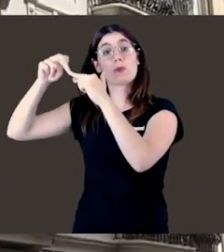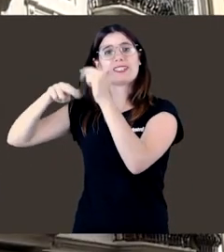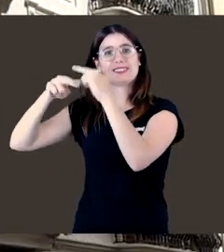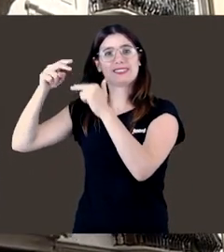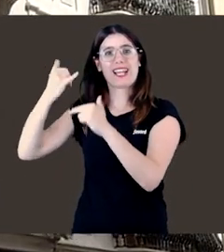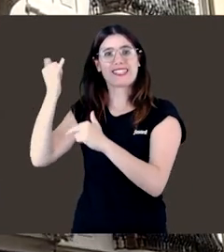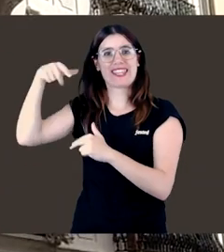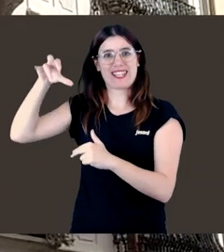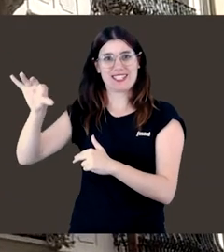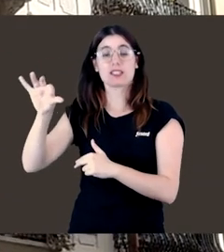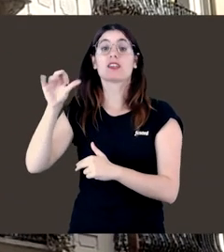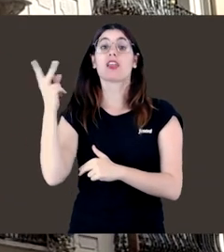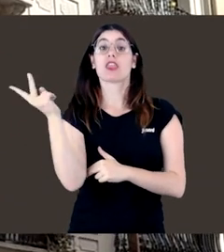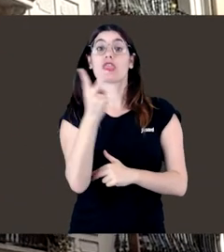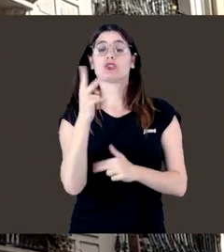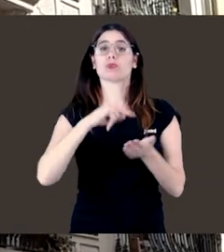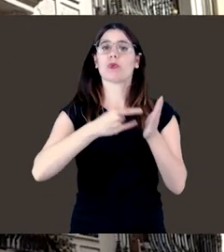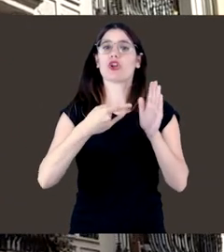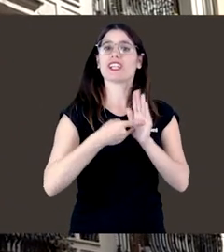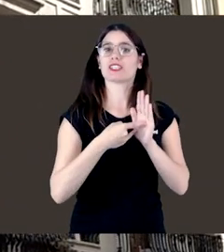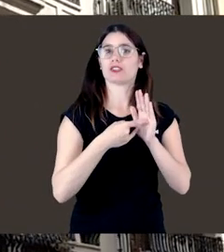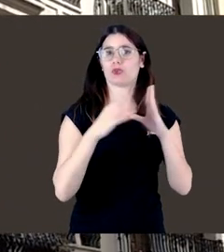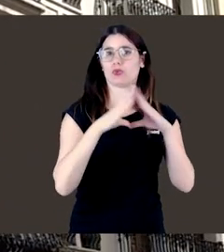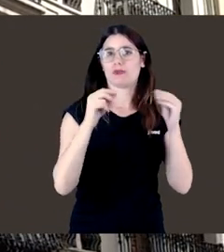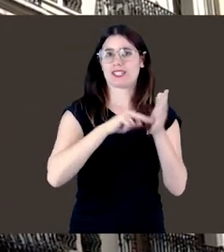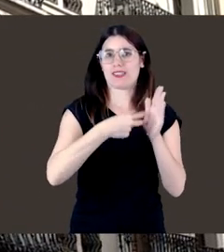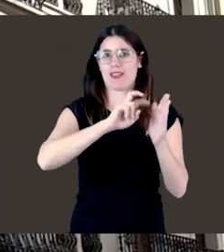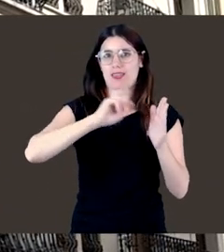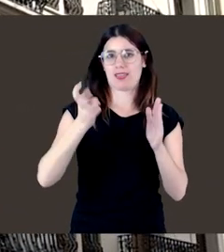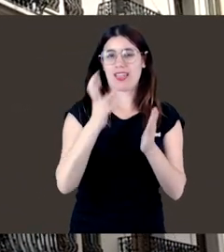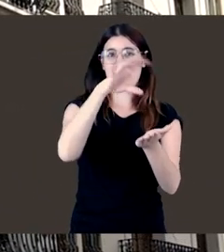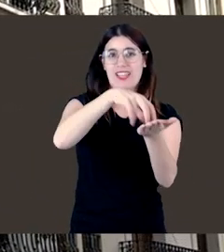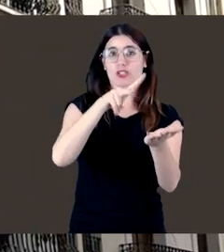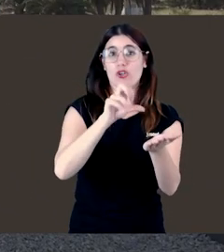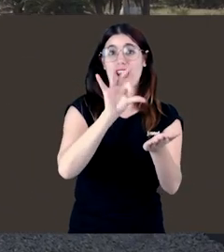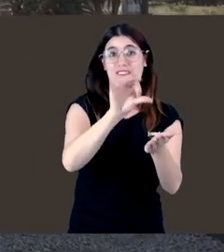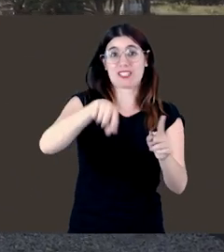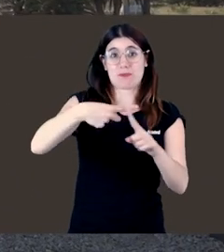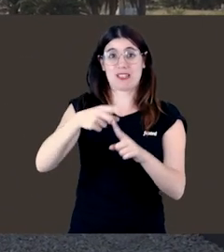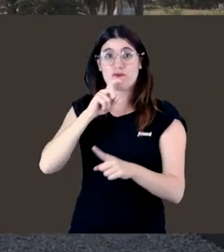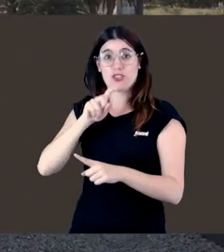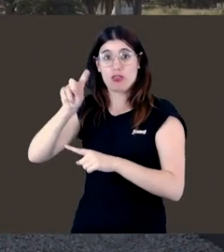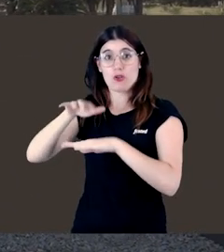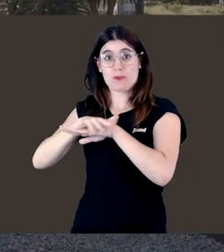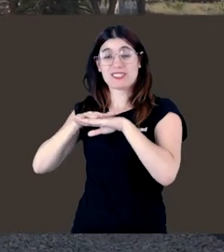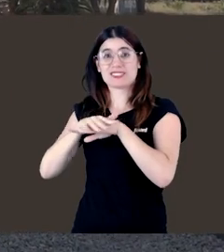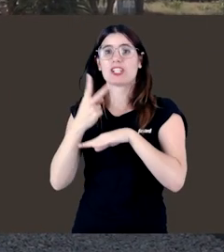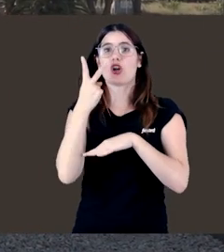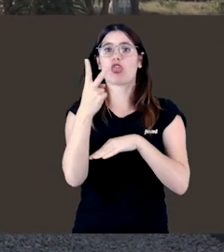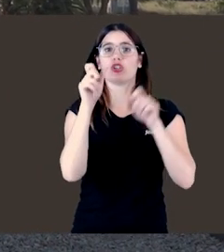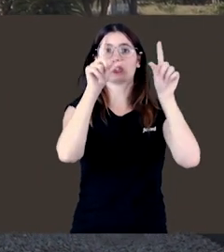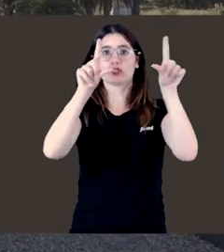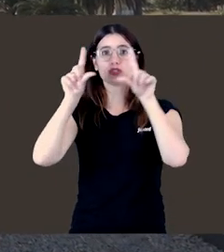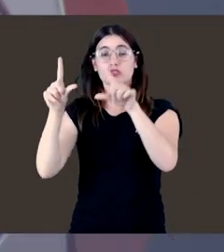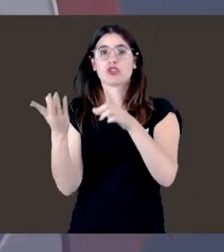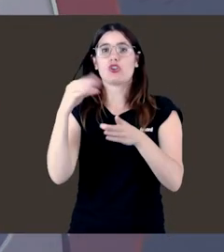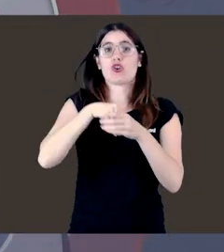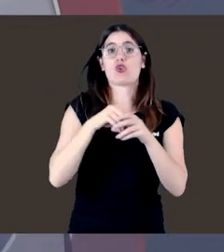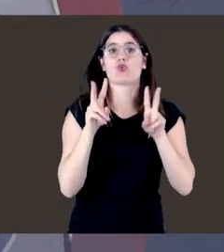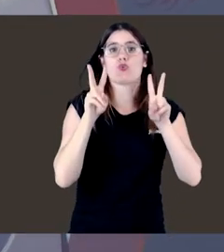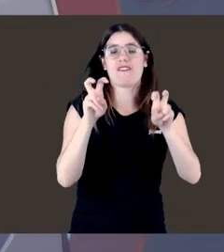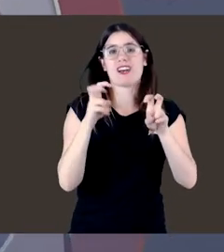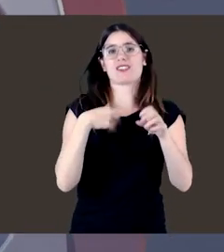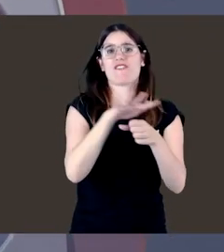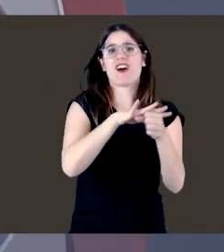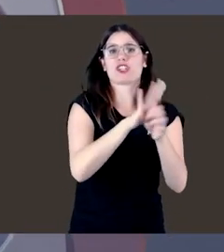Jacobs. El proyecto, impulsado por la UPV, el Centro Las Naves y FECIT, ha ubicado las dos nuevas obras